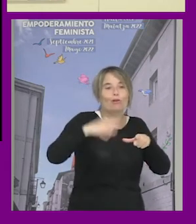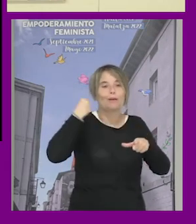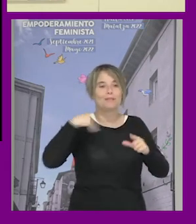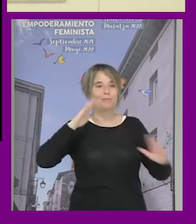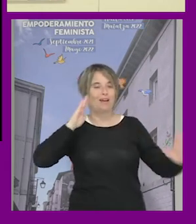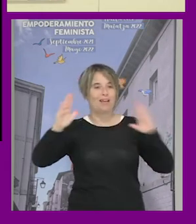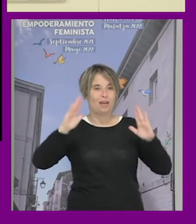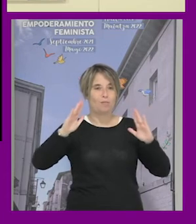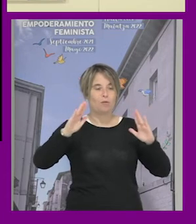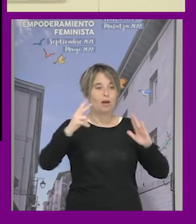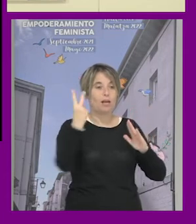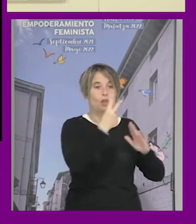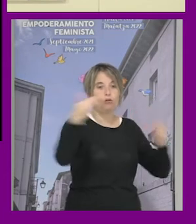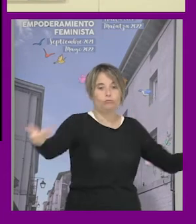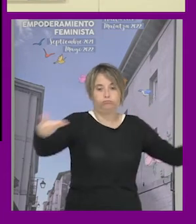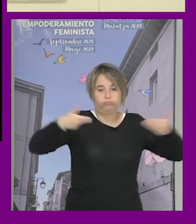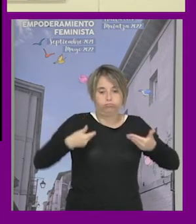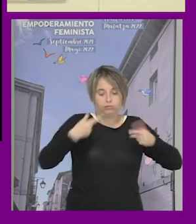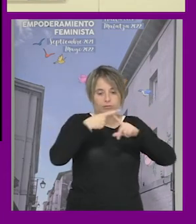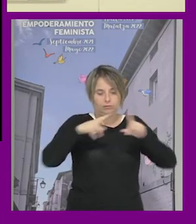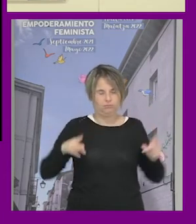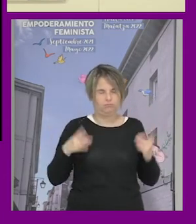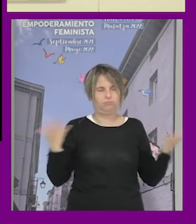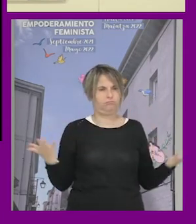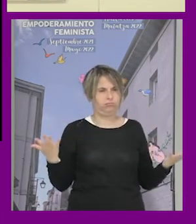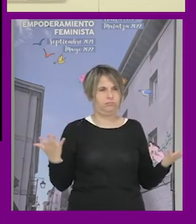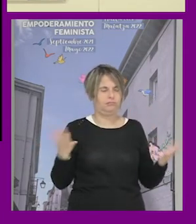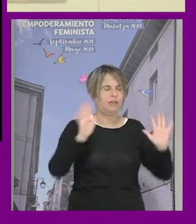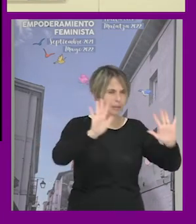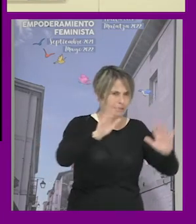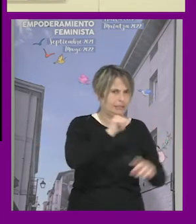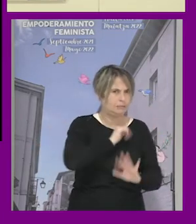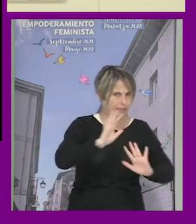y nos lo encargaba la misma institución y fue como espera